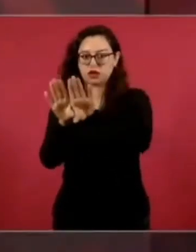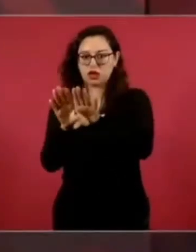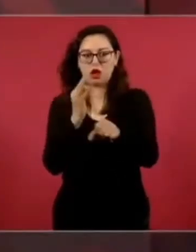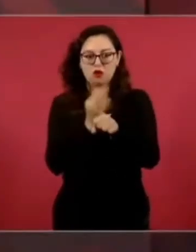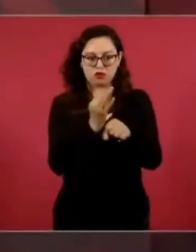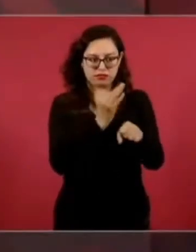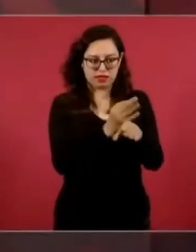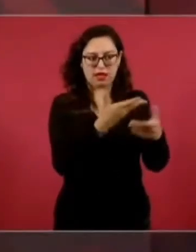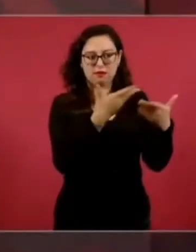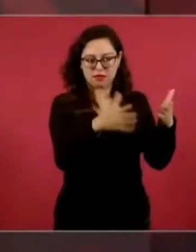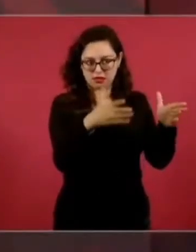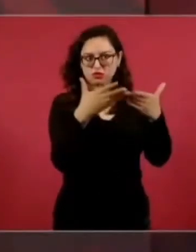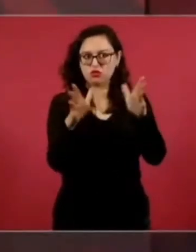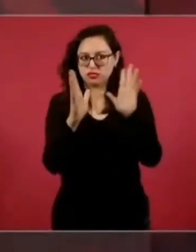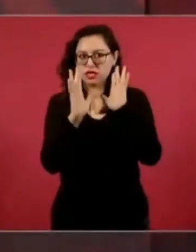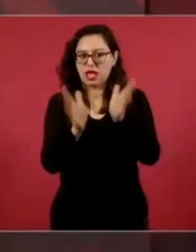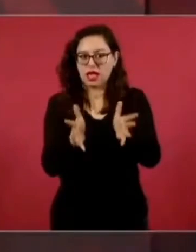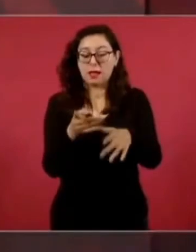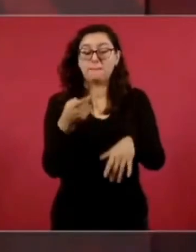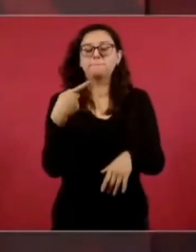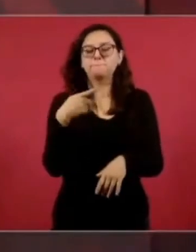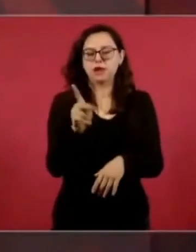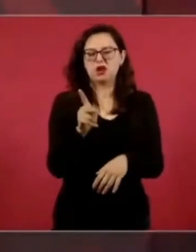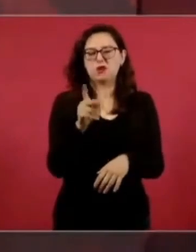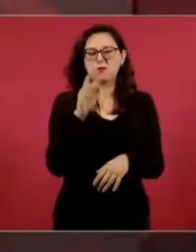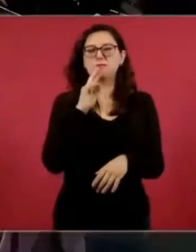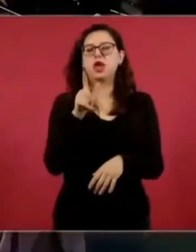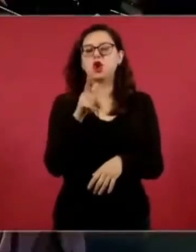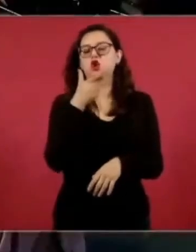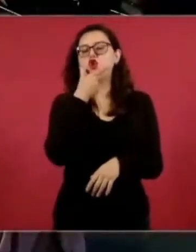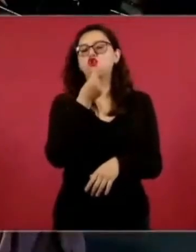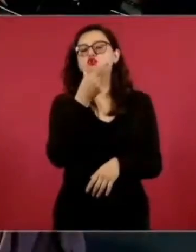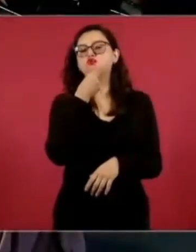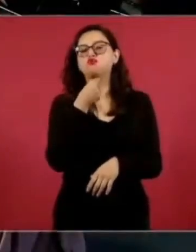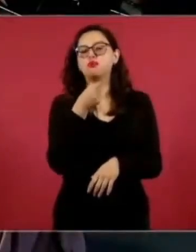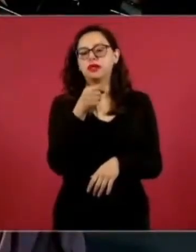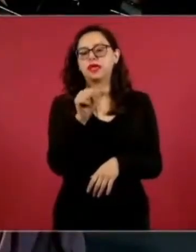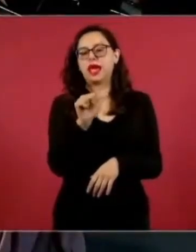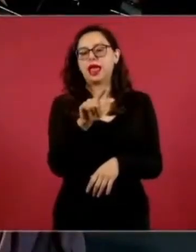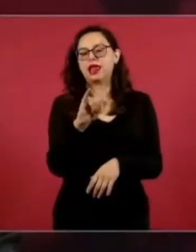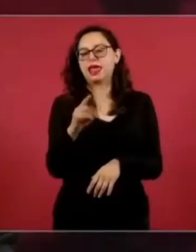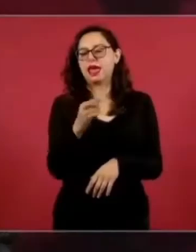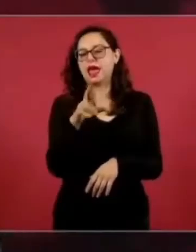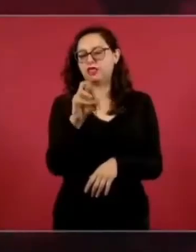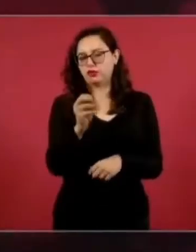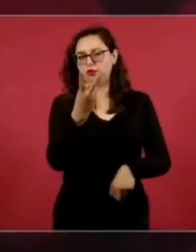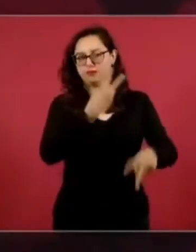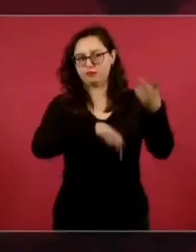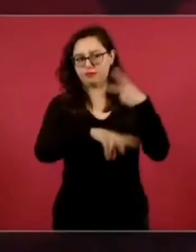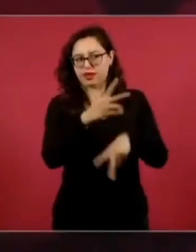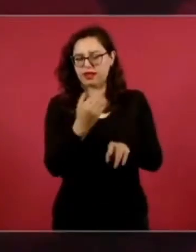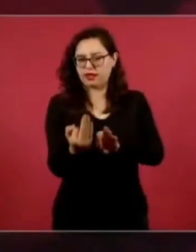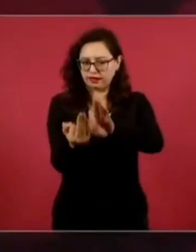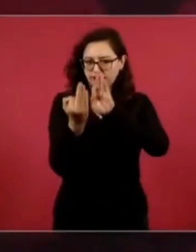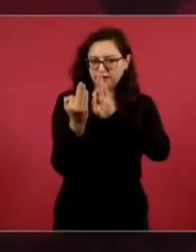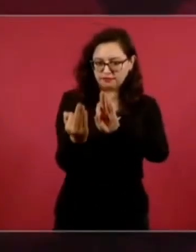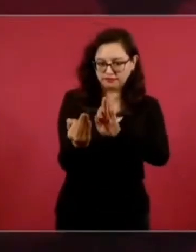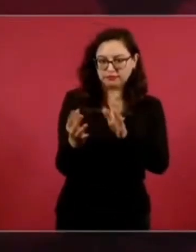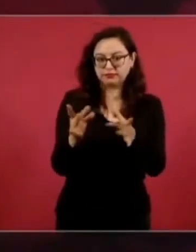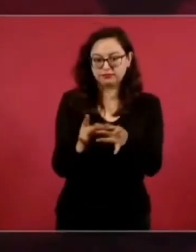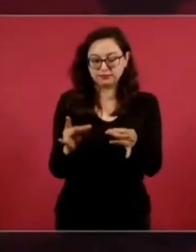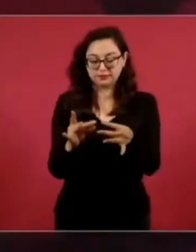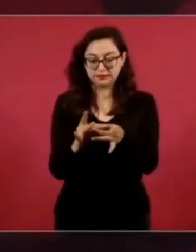que él nos explicara. Y acerca de que adentro de la misma institución se dan